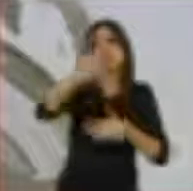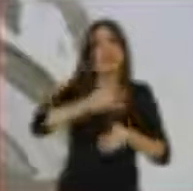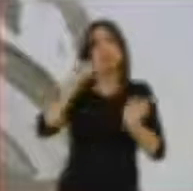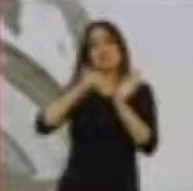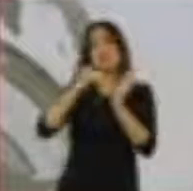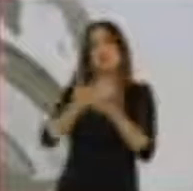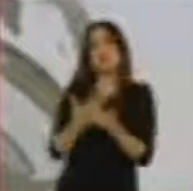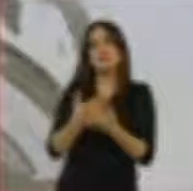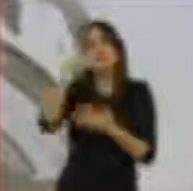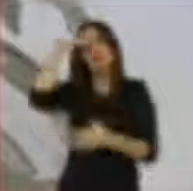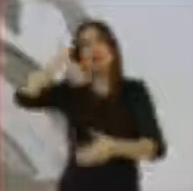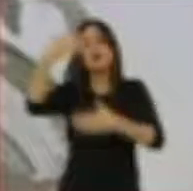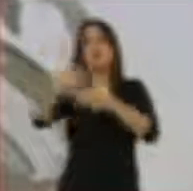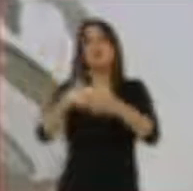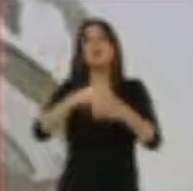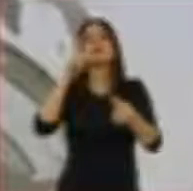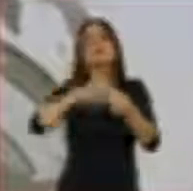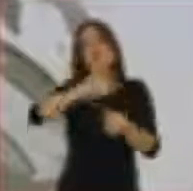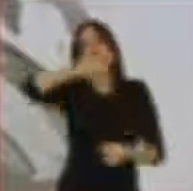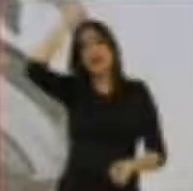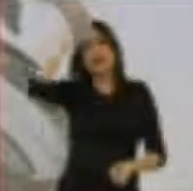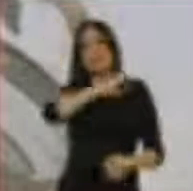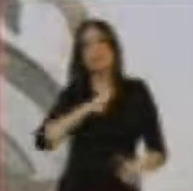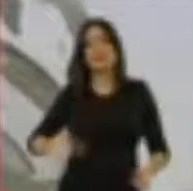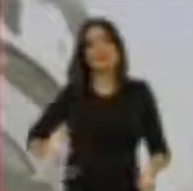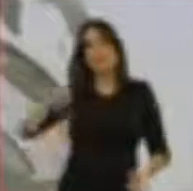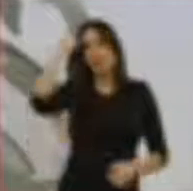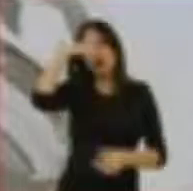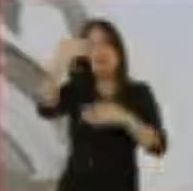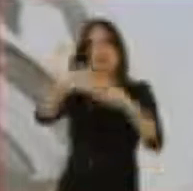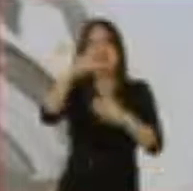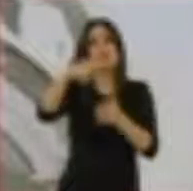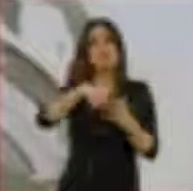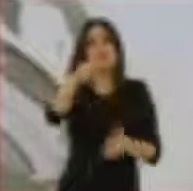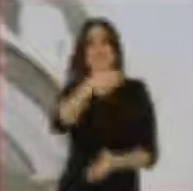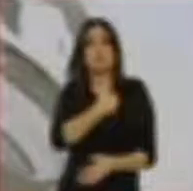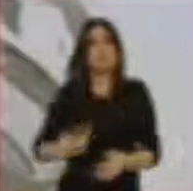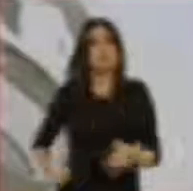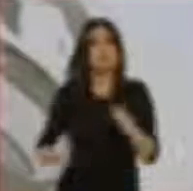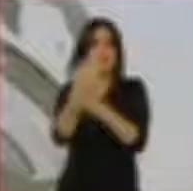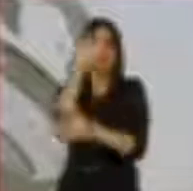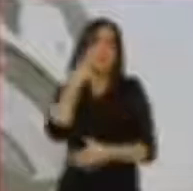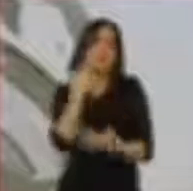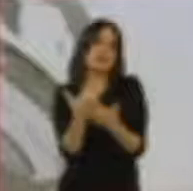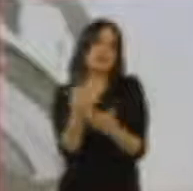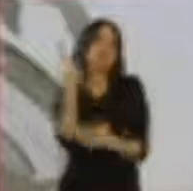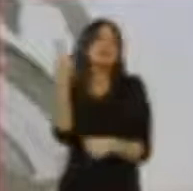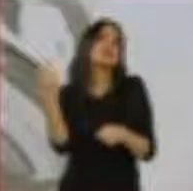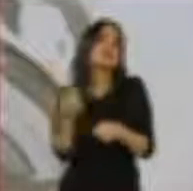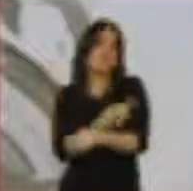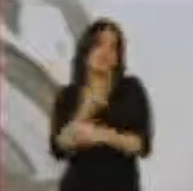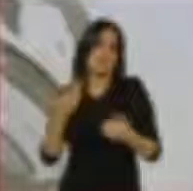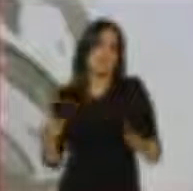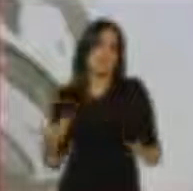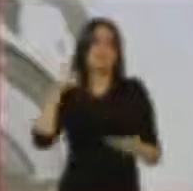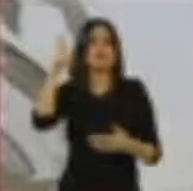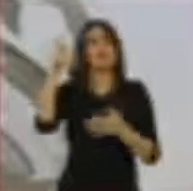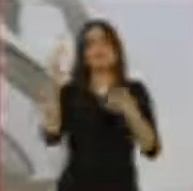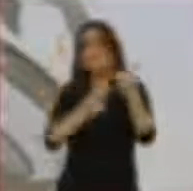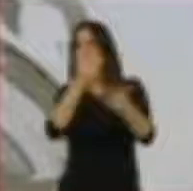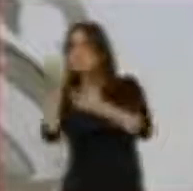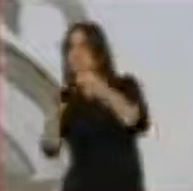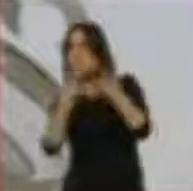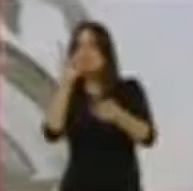todavía se están barajando nombres, están muchos levantando la mano, qué quieren hacer, qué no quieren hacer, y sobre eso, pues seguramente ahí en parametría